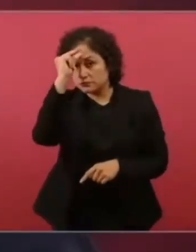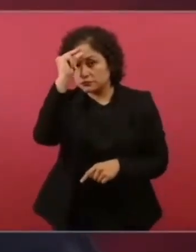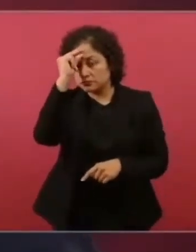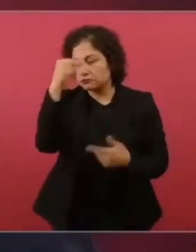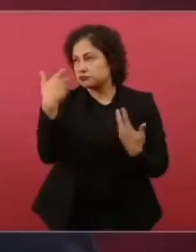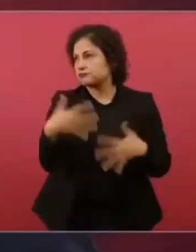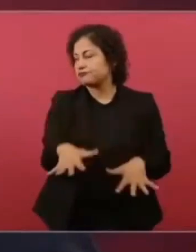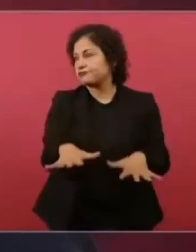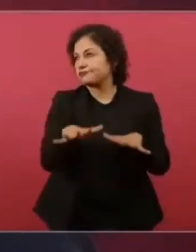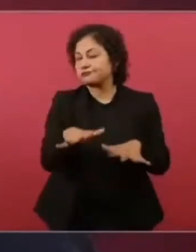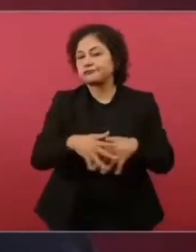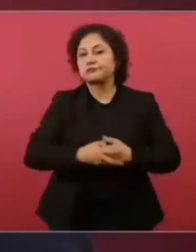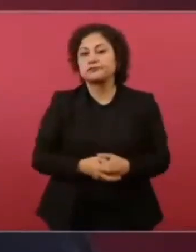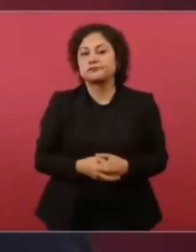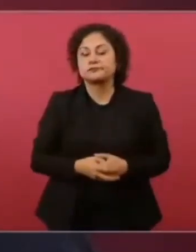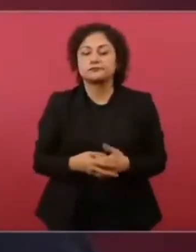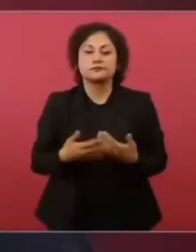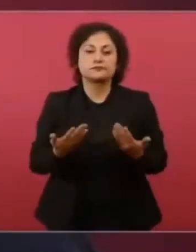que decía